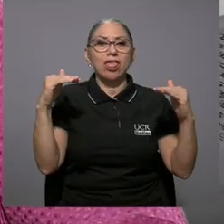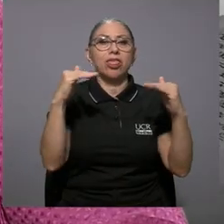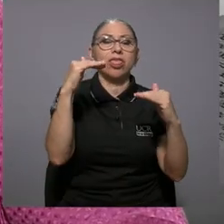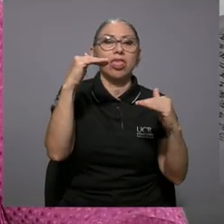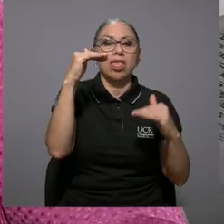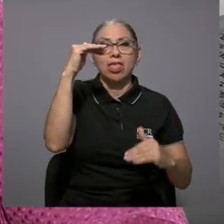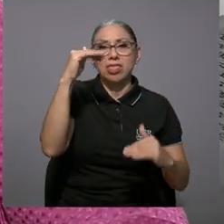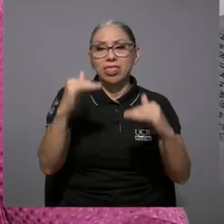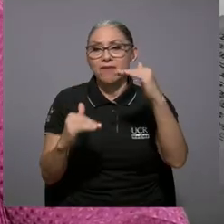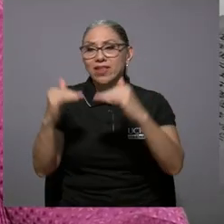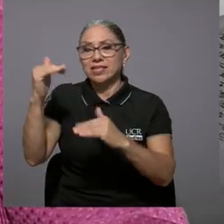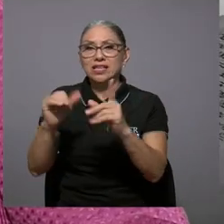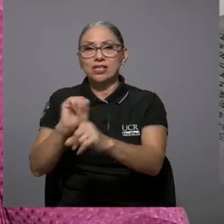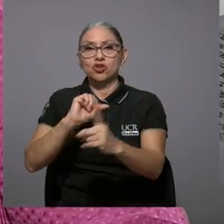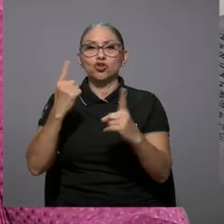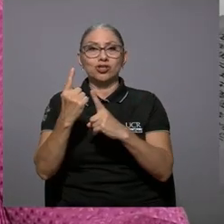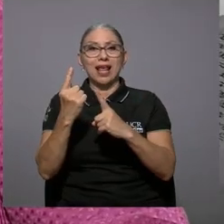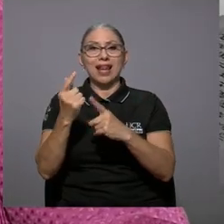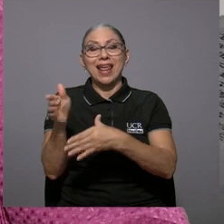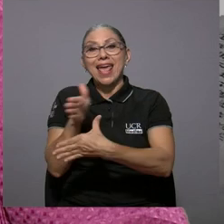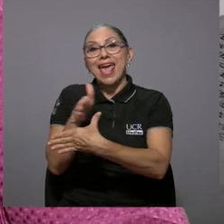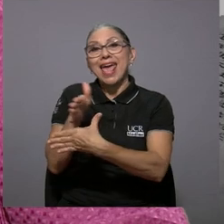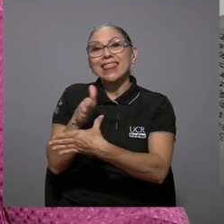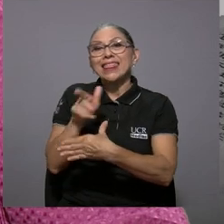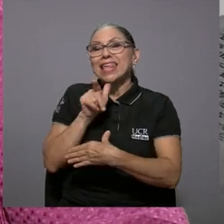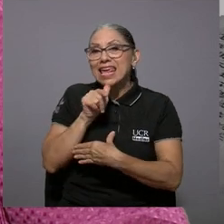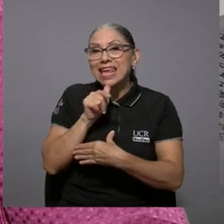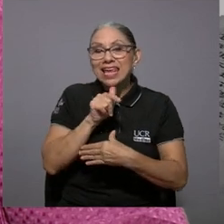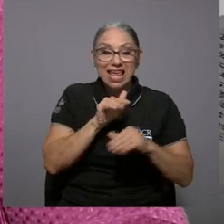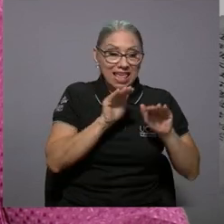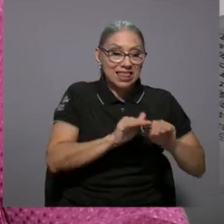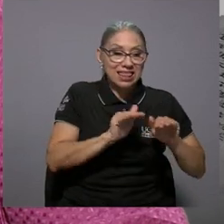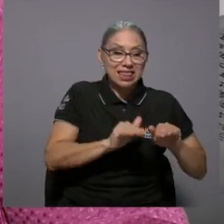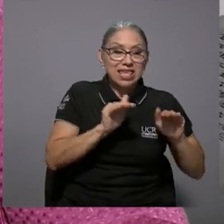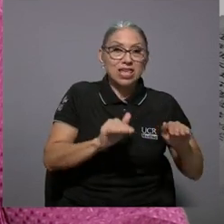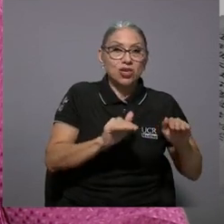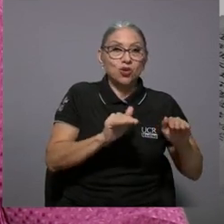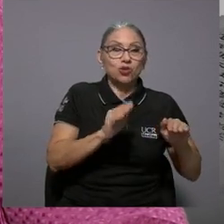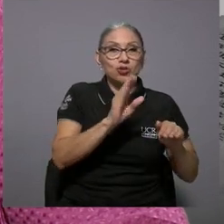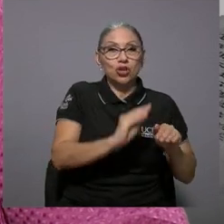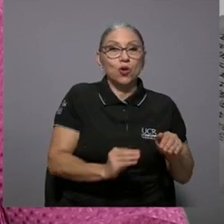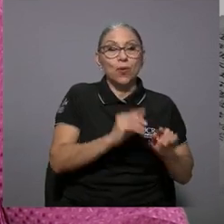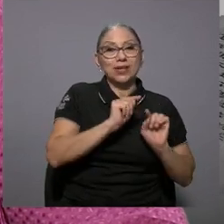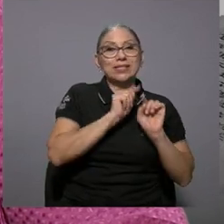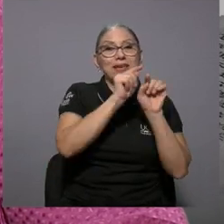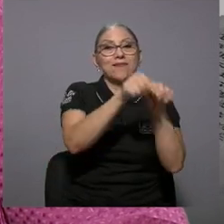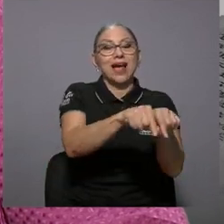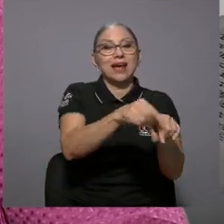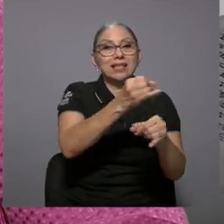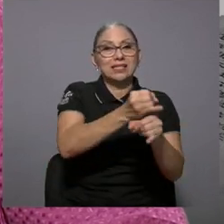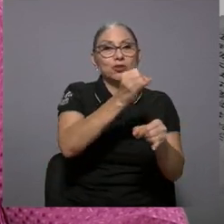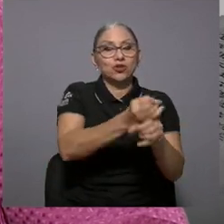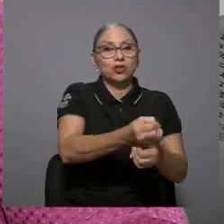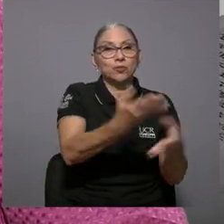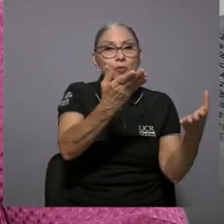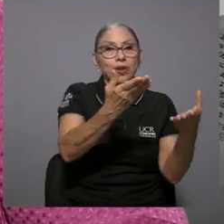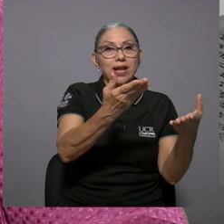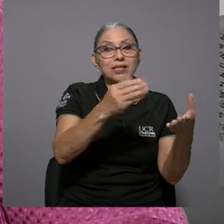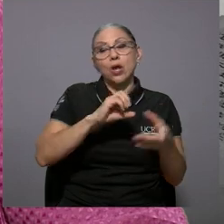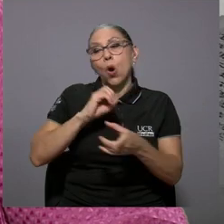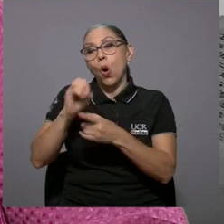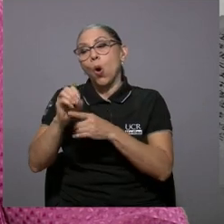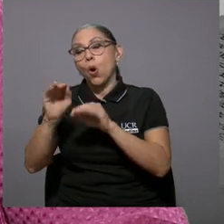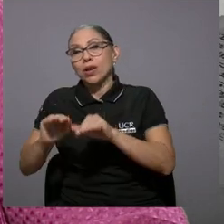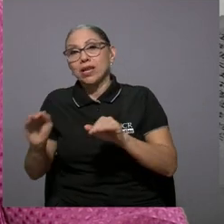diferenciación social entre los niños y niñas que van a colegios públicos y escuelas públicas y los que van a